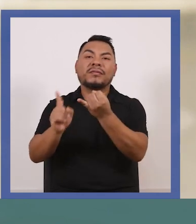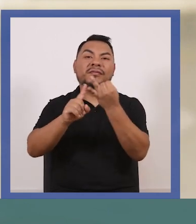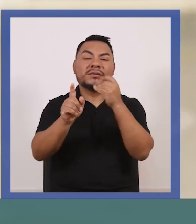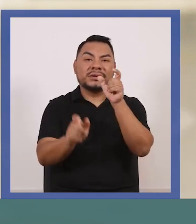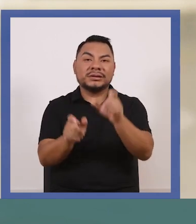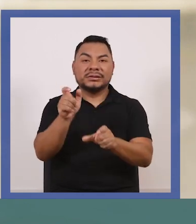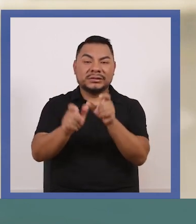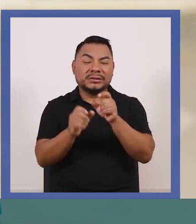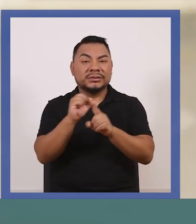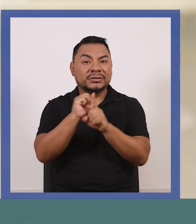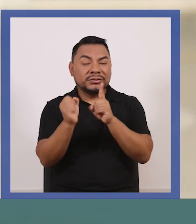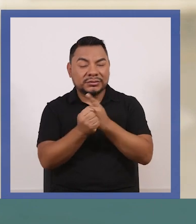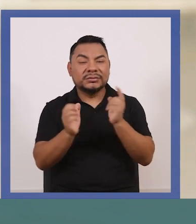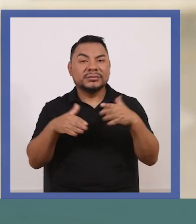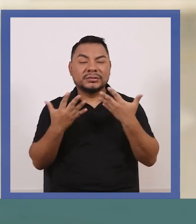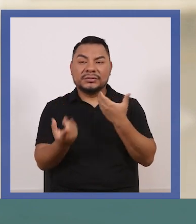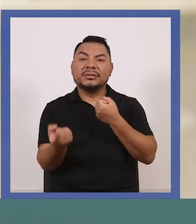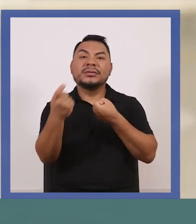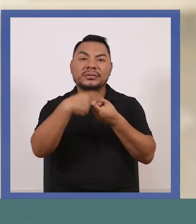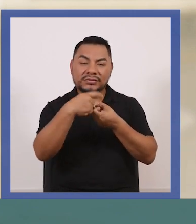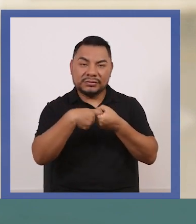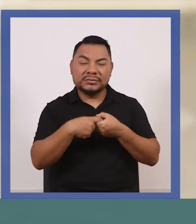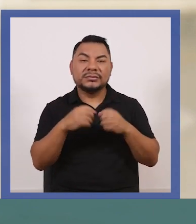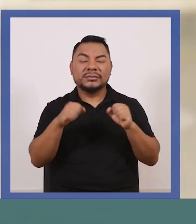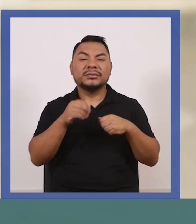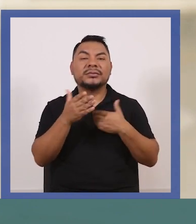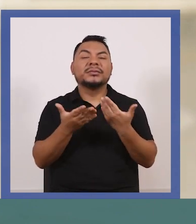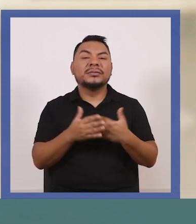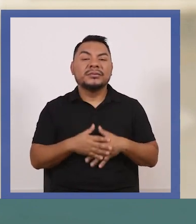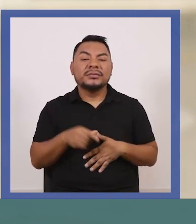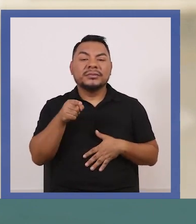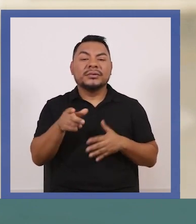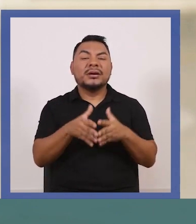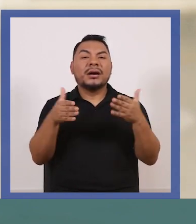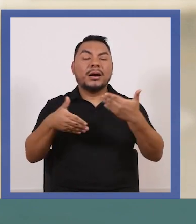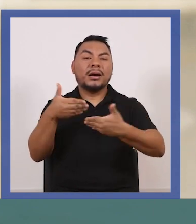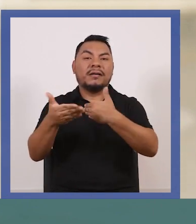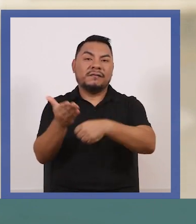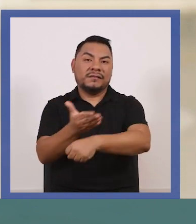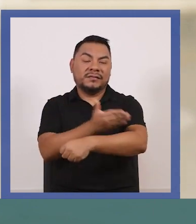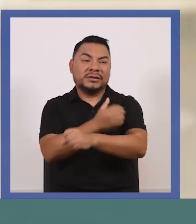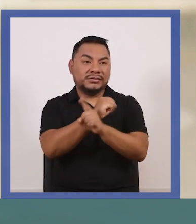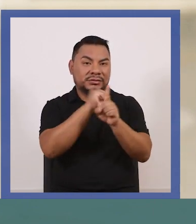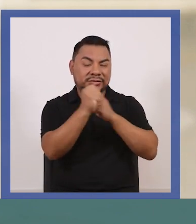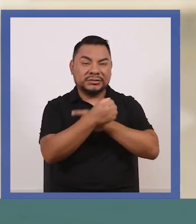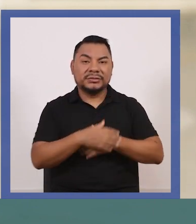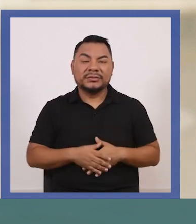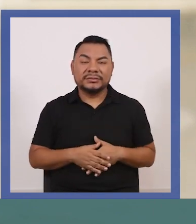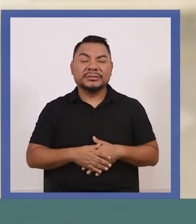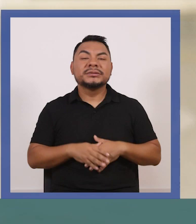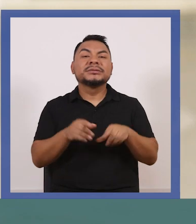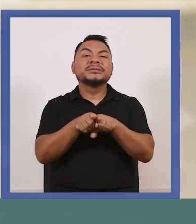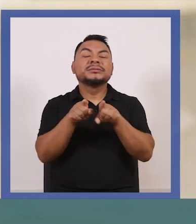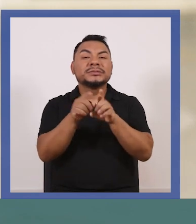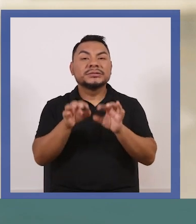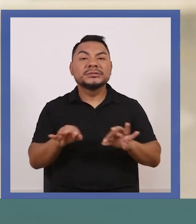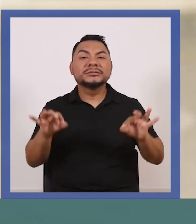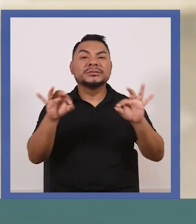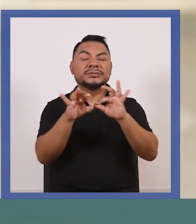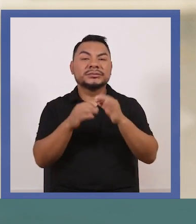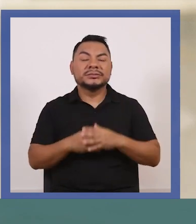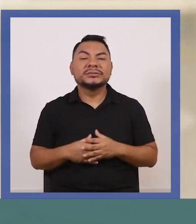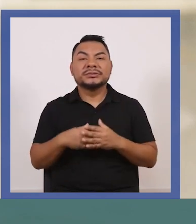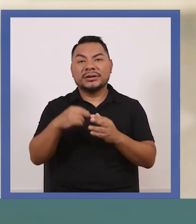los distintos actores sociales fueron involucrando, cosa que fue un gran avance para nuestra sociedad y también la